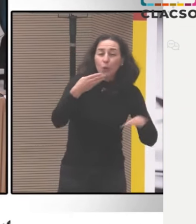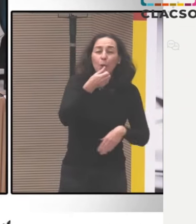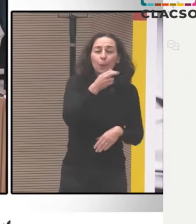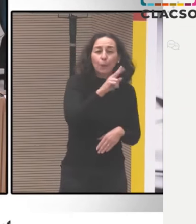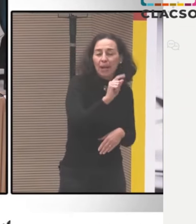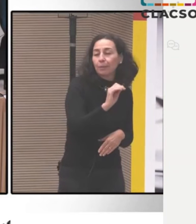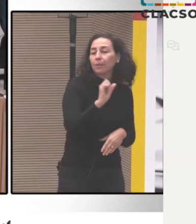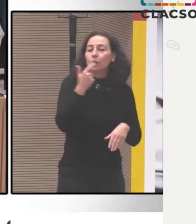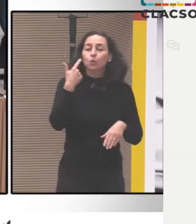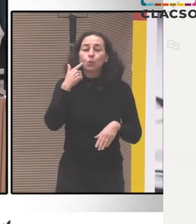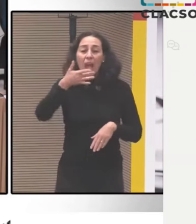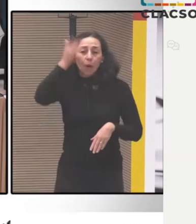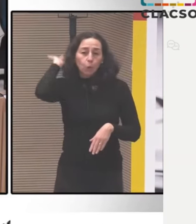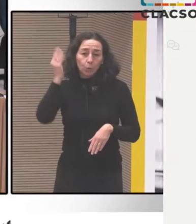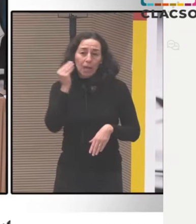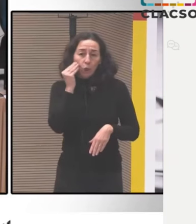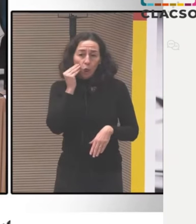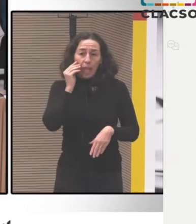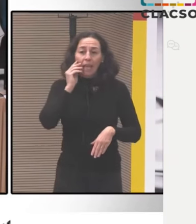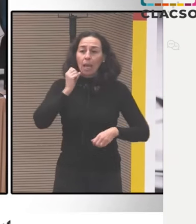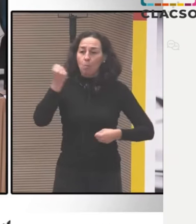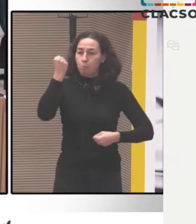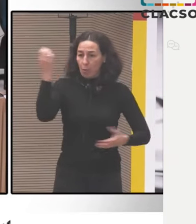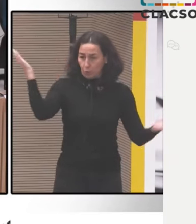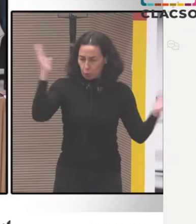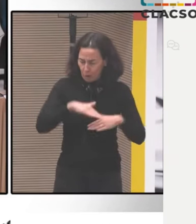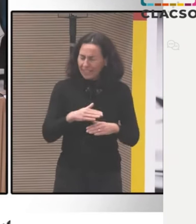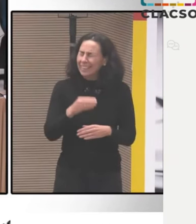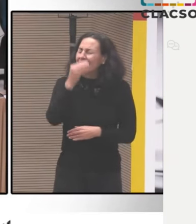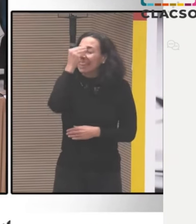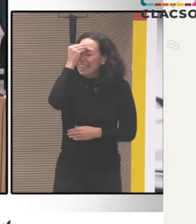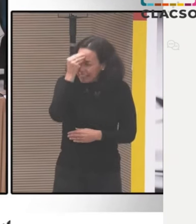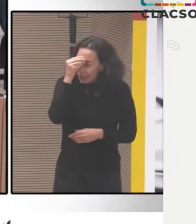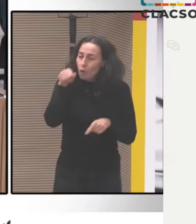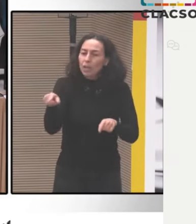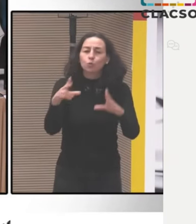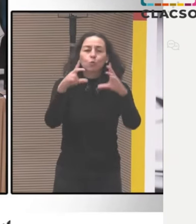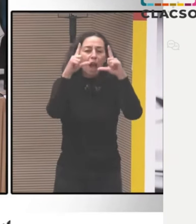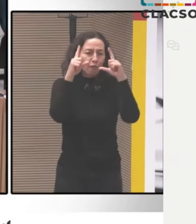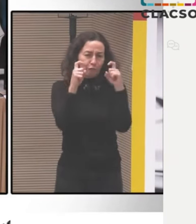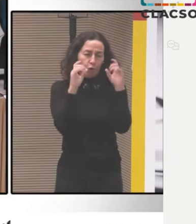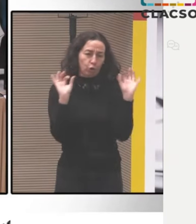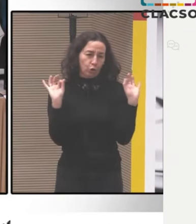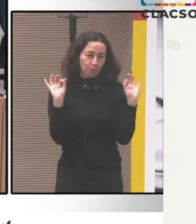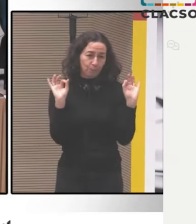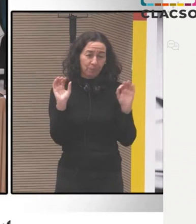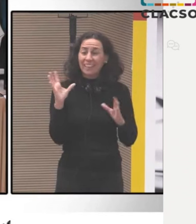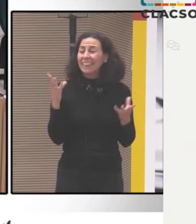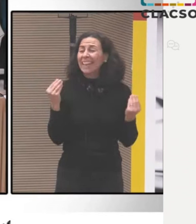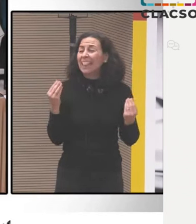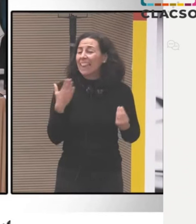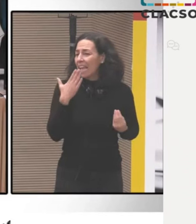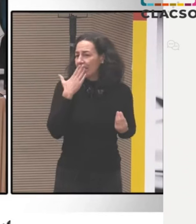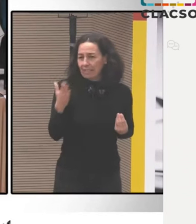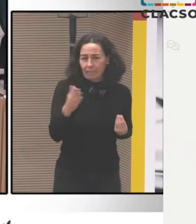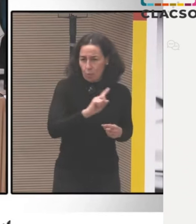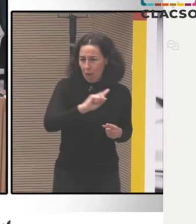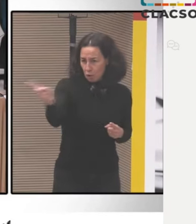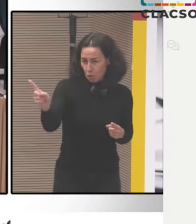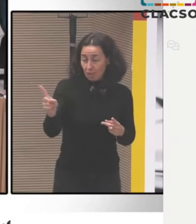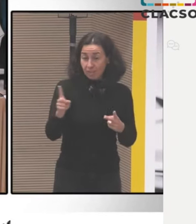lleven en consideración no solo el espacio privado, sino también el propio espacio público